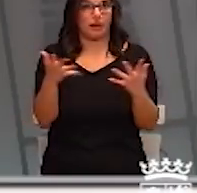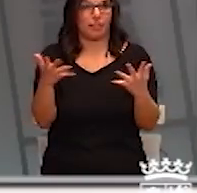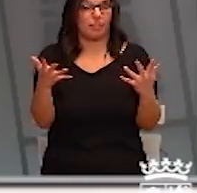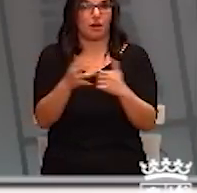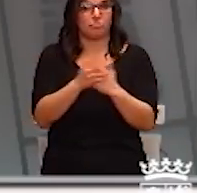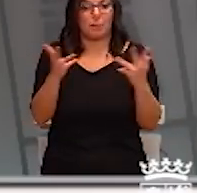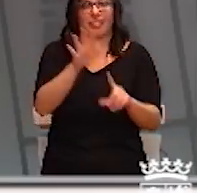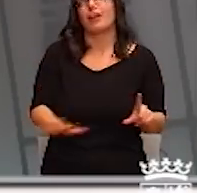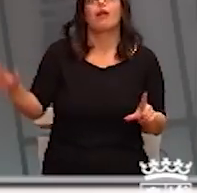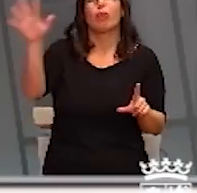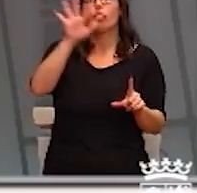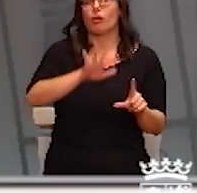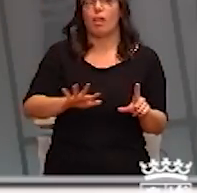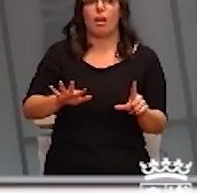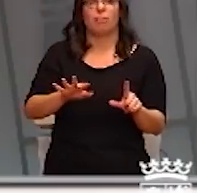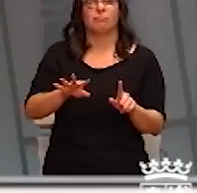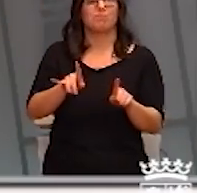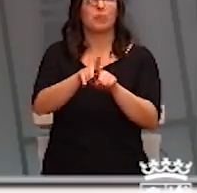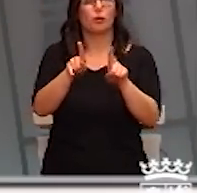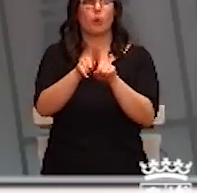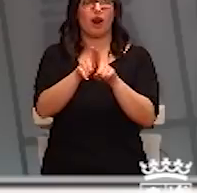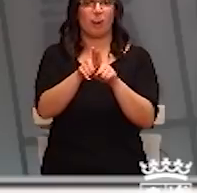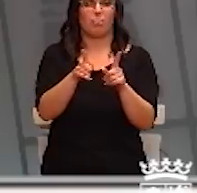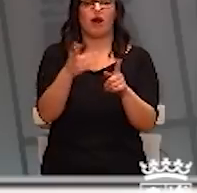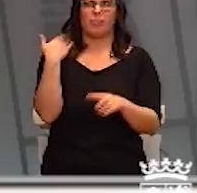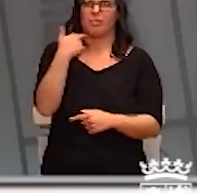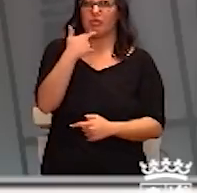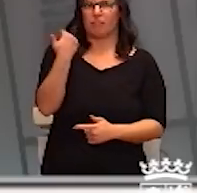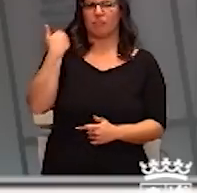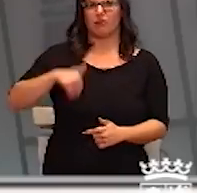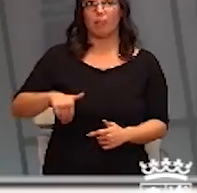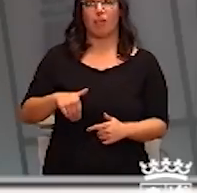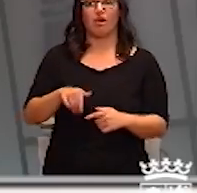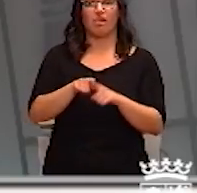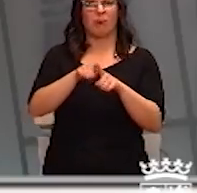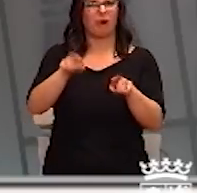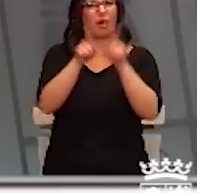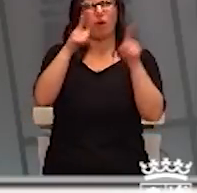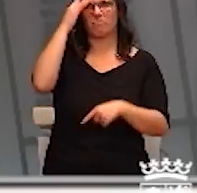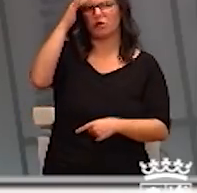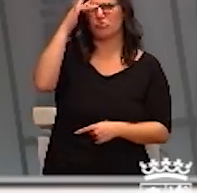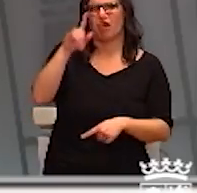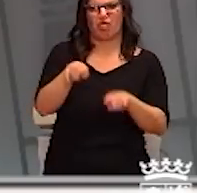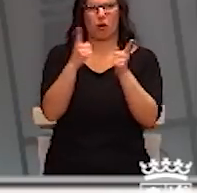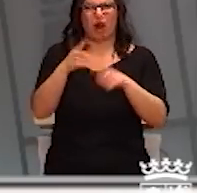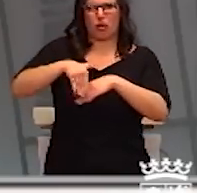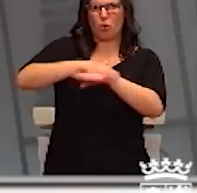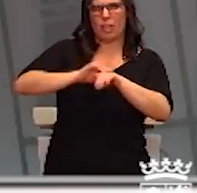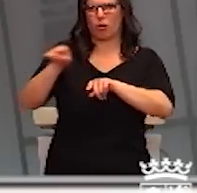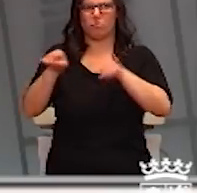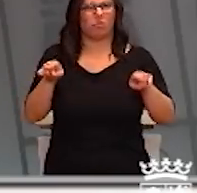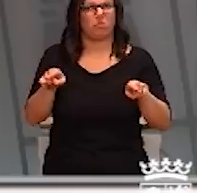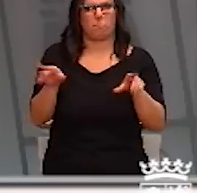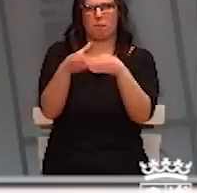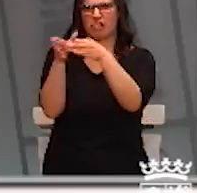nacional que no entiende, como se dijo ayer, de colores, ni de gobiernos, ni de partidos.